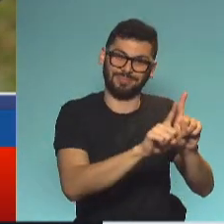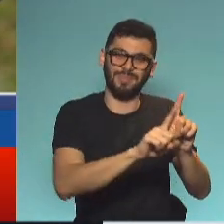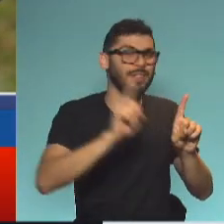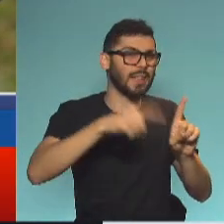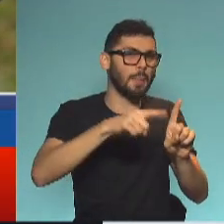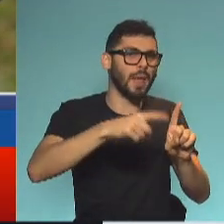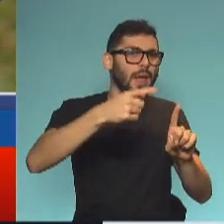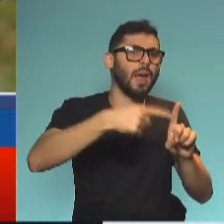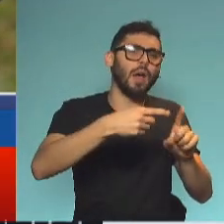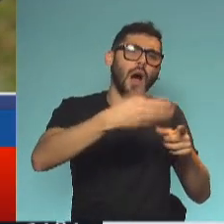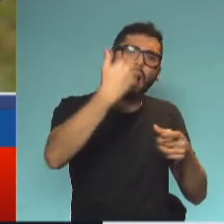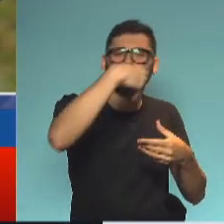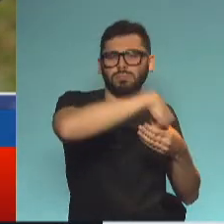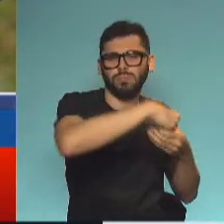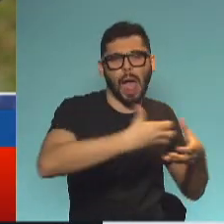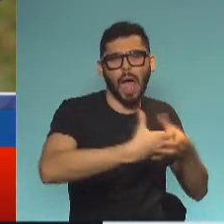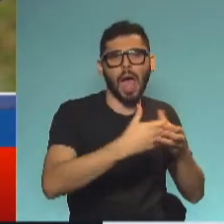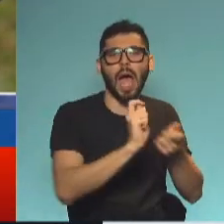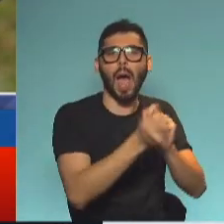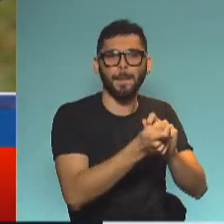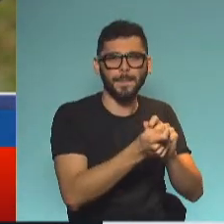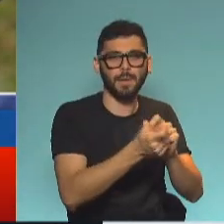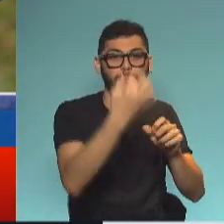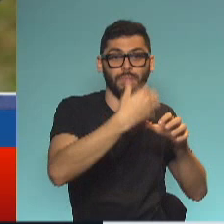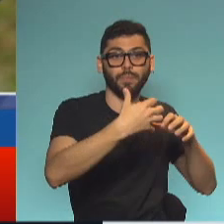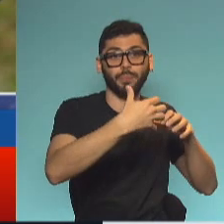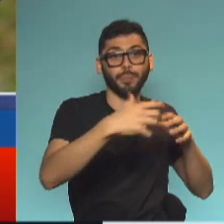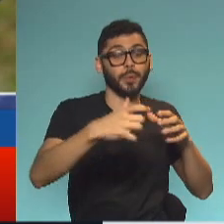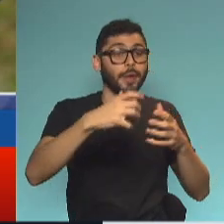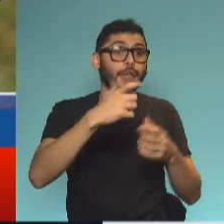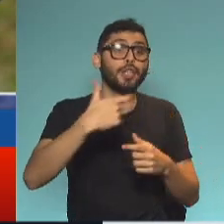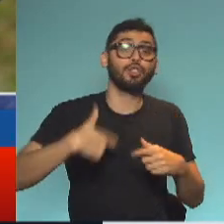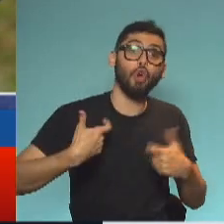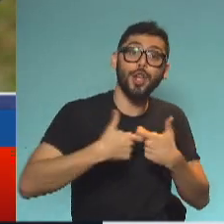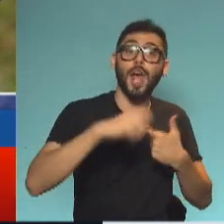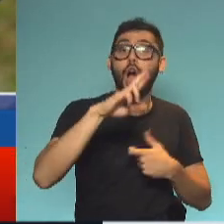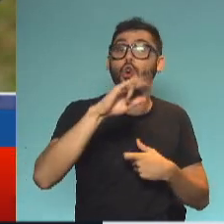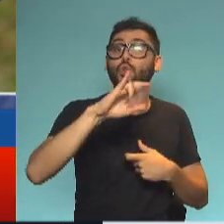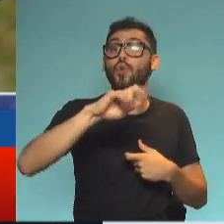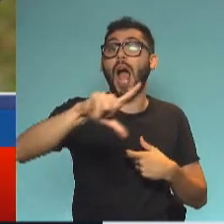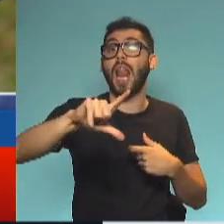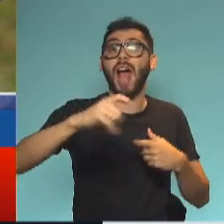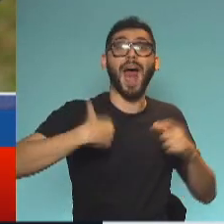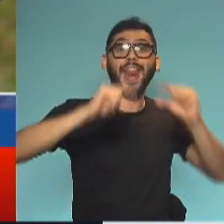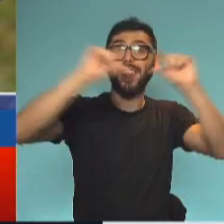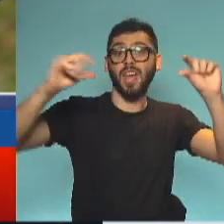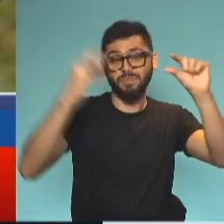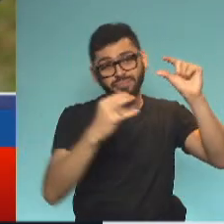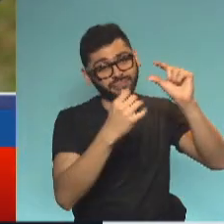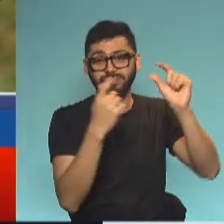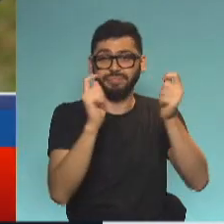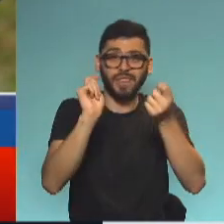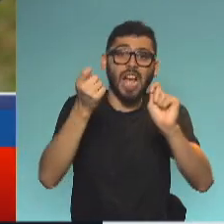las filas de Cambiemos. Va a ser una sucursal de Cambiemos la Sociedad Rural Argentina. Realmente yo creo que no es una buena noticia para la